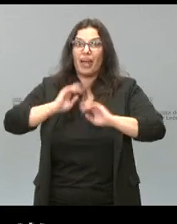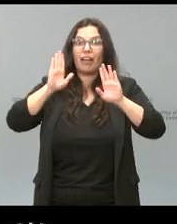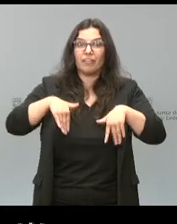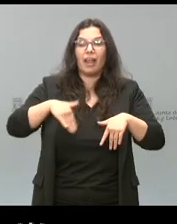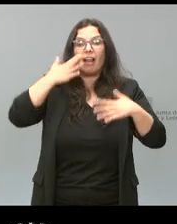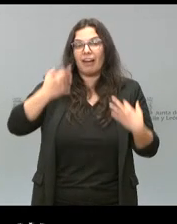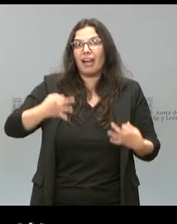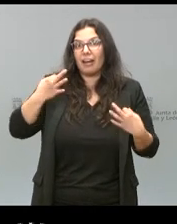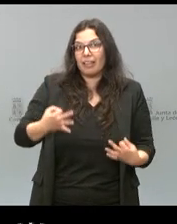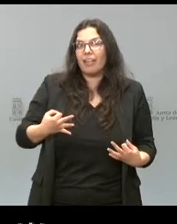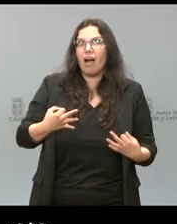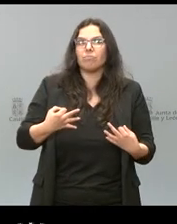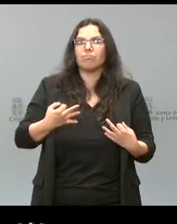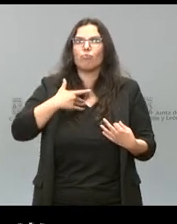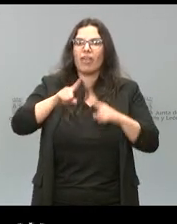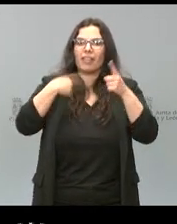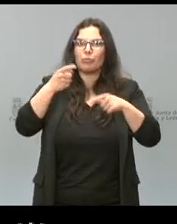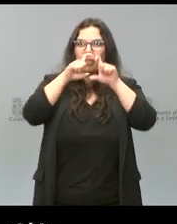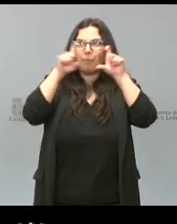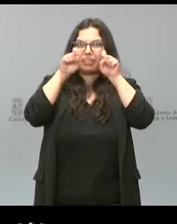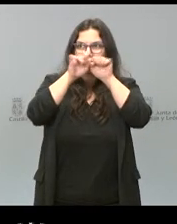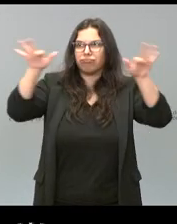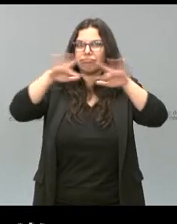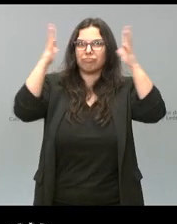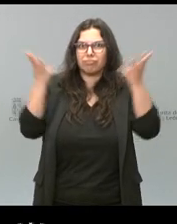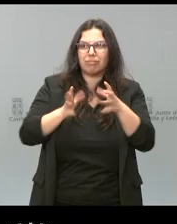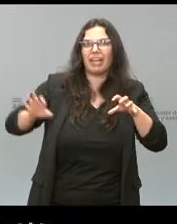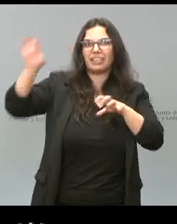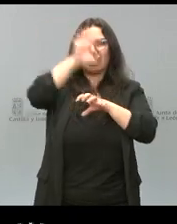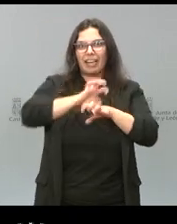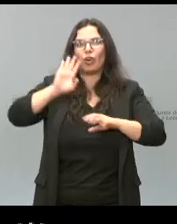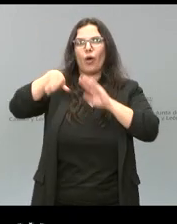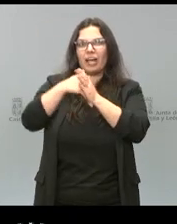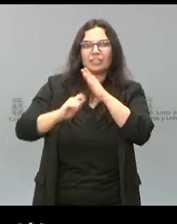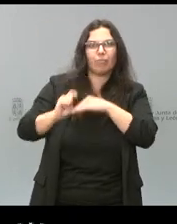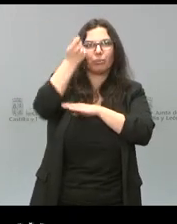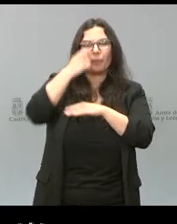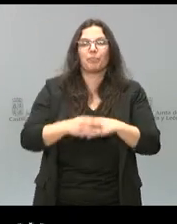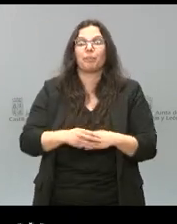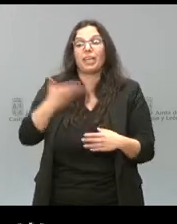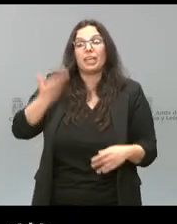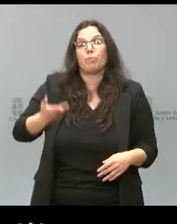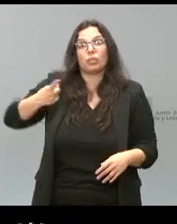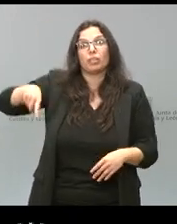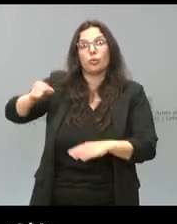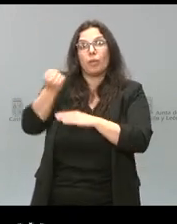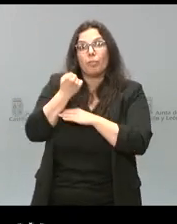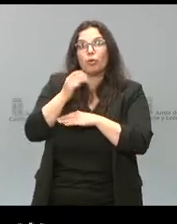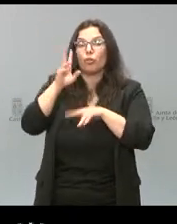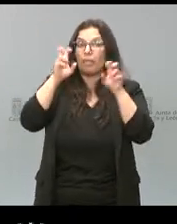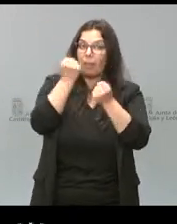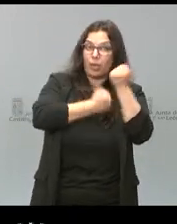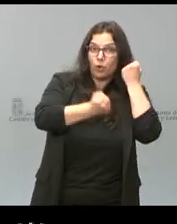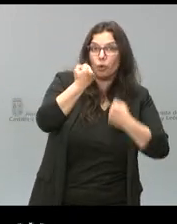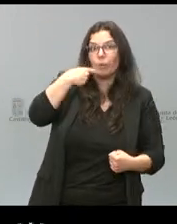el proyecto se pudiera internacionalizar y se pudiera desarrollar y ser lo que es hoy. Es muy importante su apoyo, tanto por el tema económico